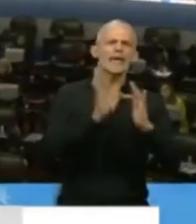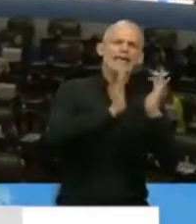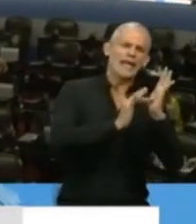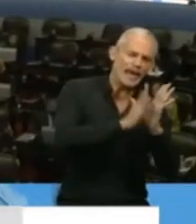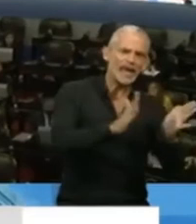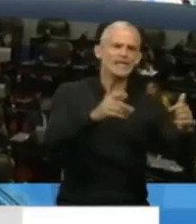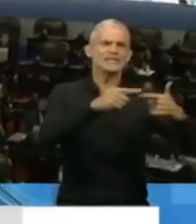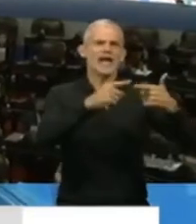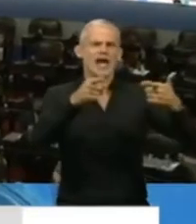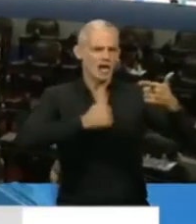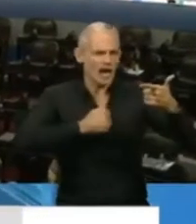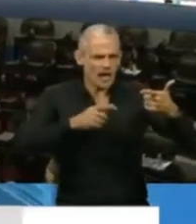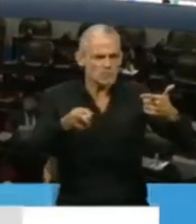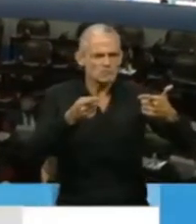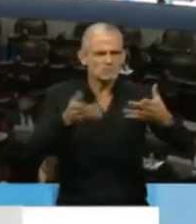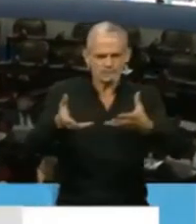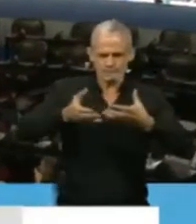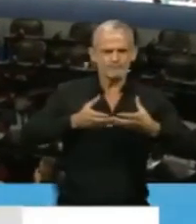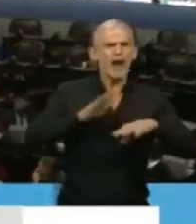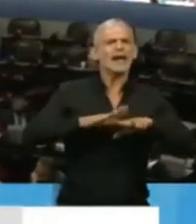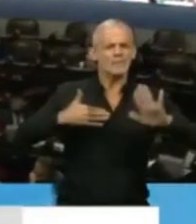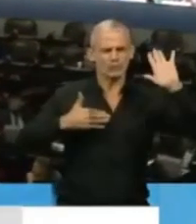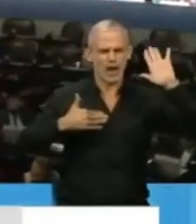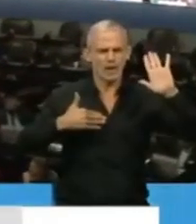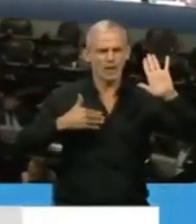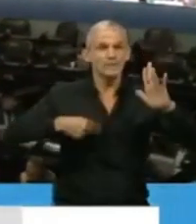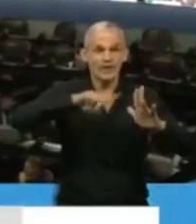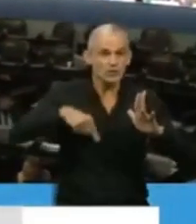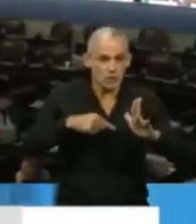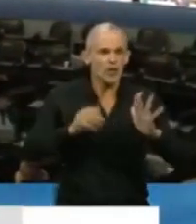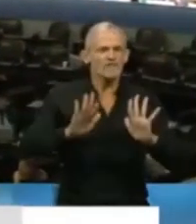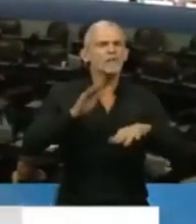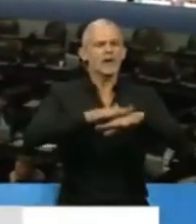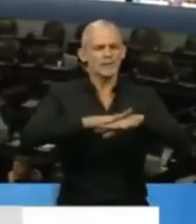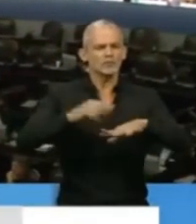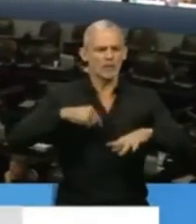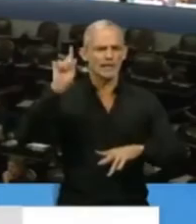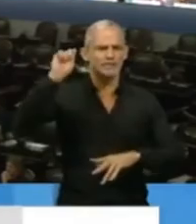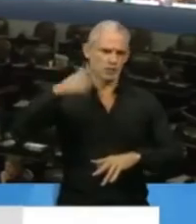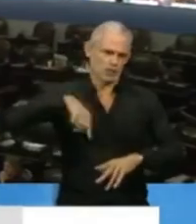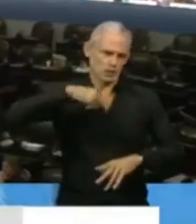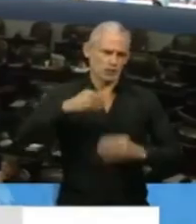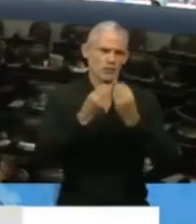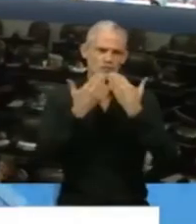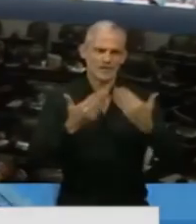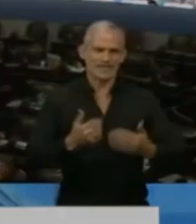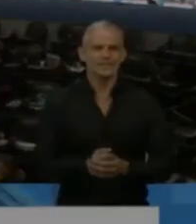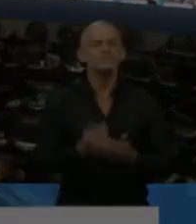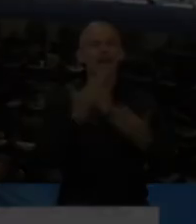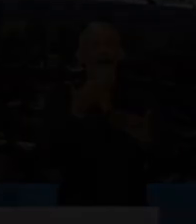y demás, de lo que está pasando. Y que nos vamos a seguir haciendo cargo. Gracias, Presidente. Gracias, Diputada.